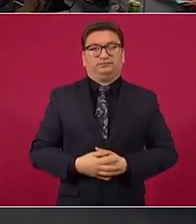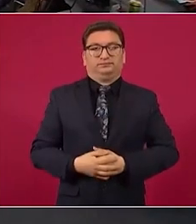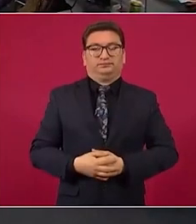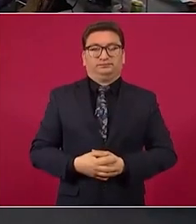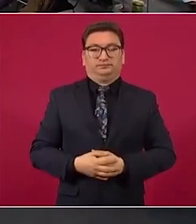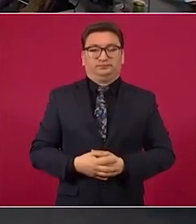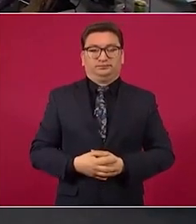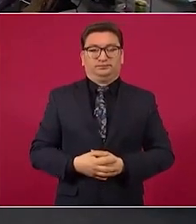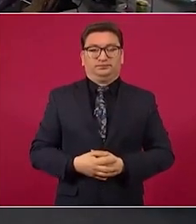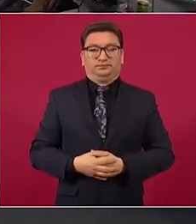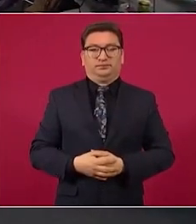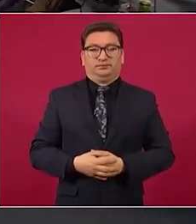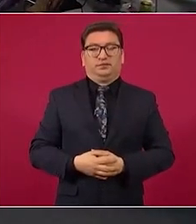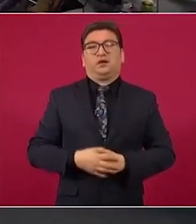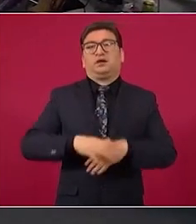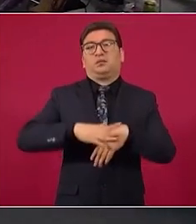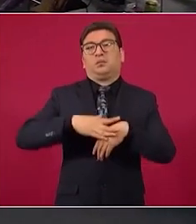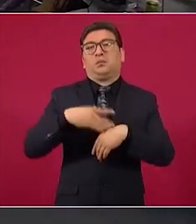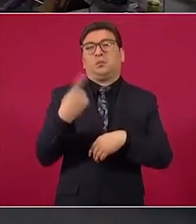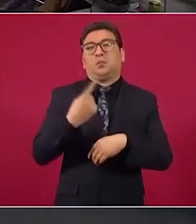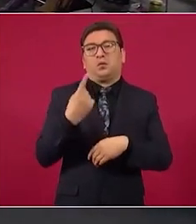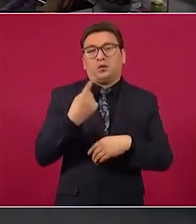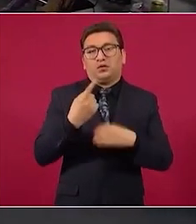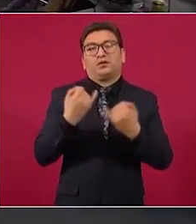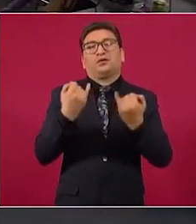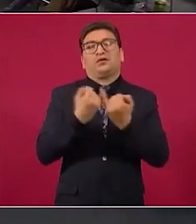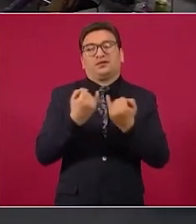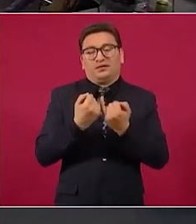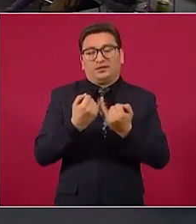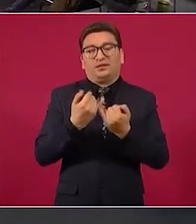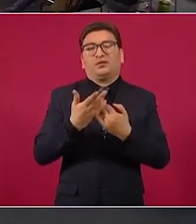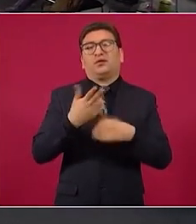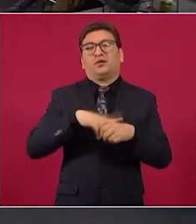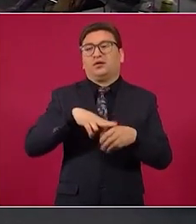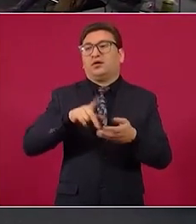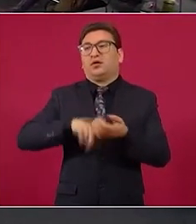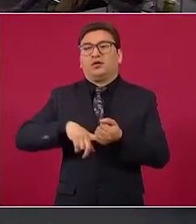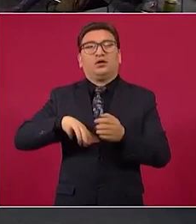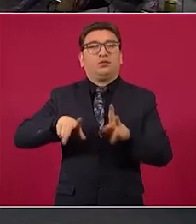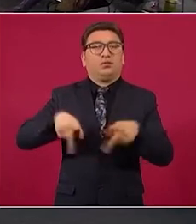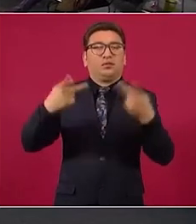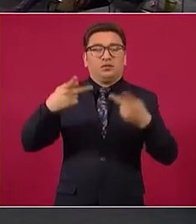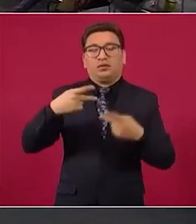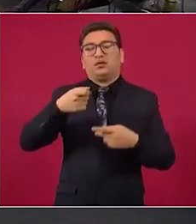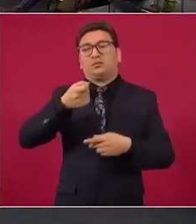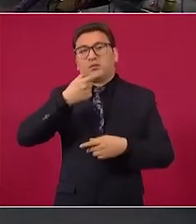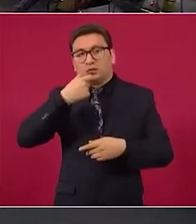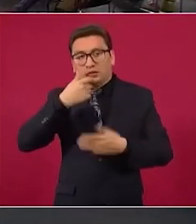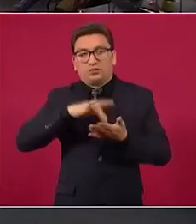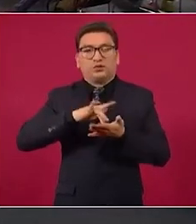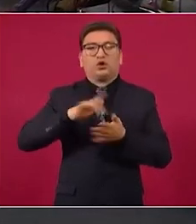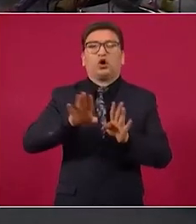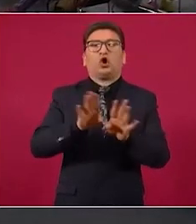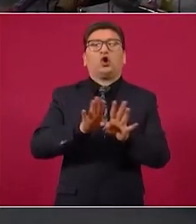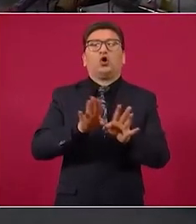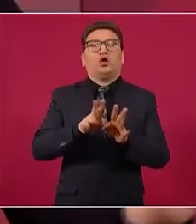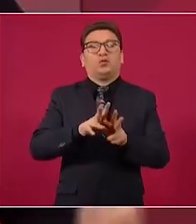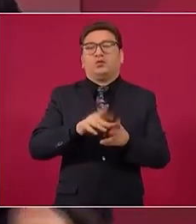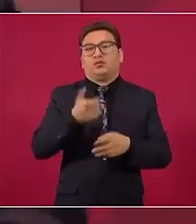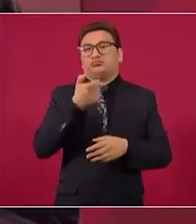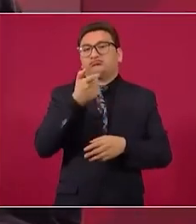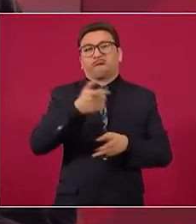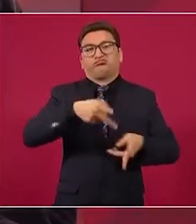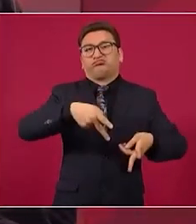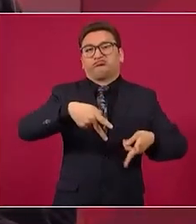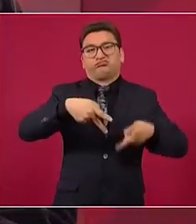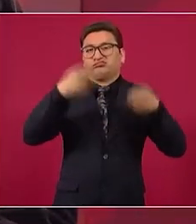y por la venta de las medicinas como lo hacían pues se robaban el dinero de las